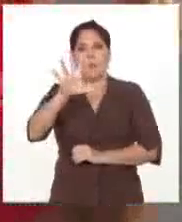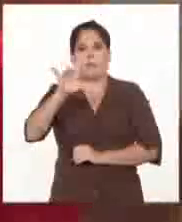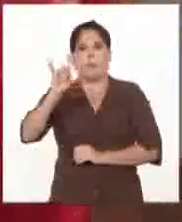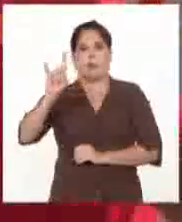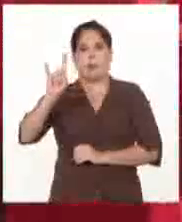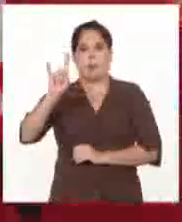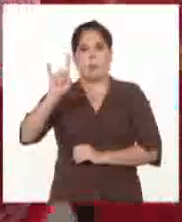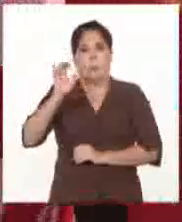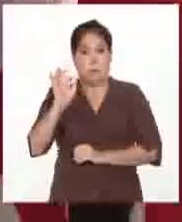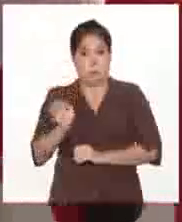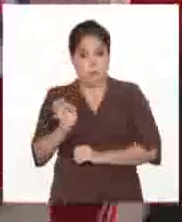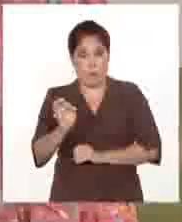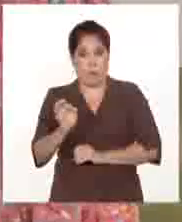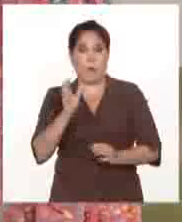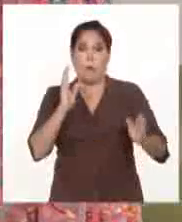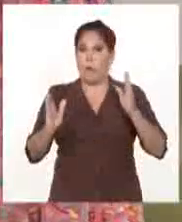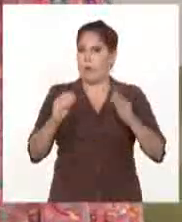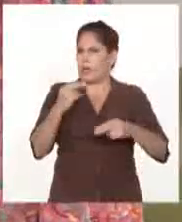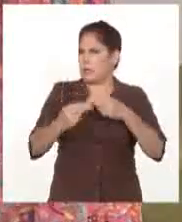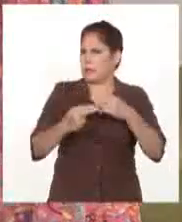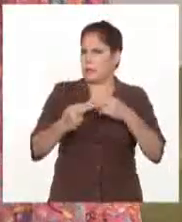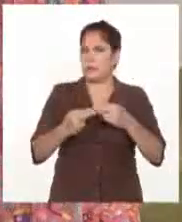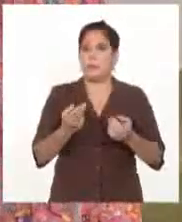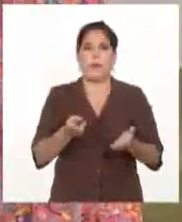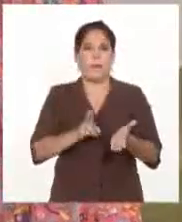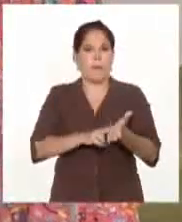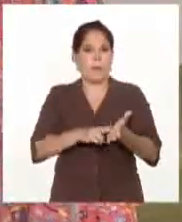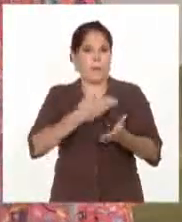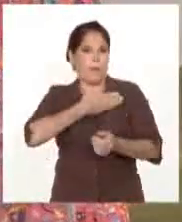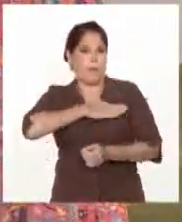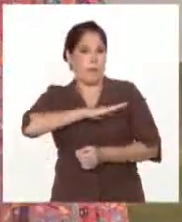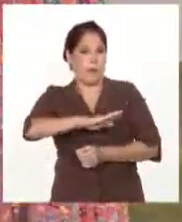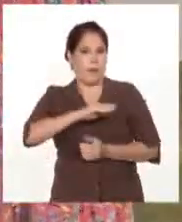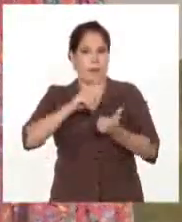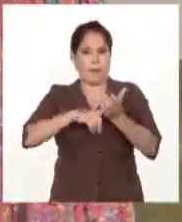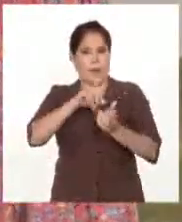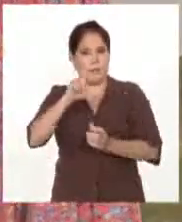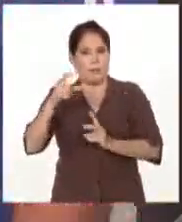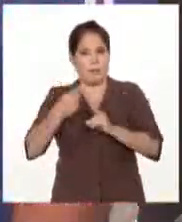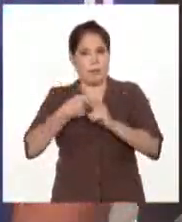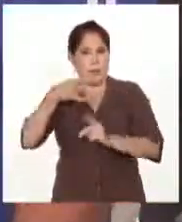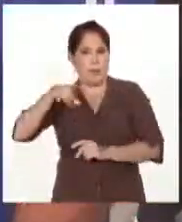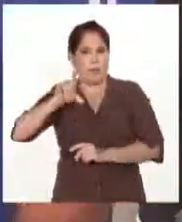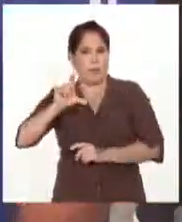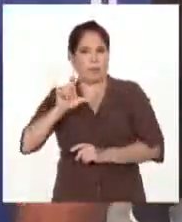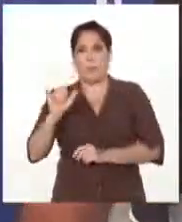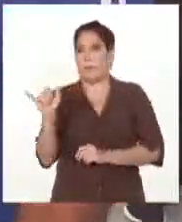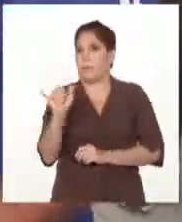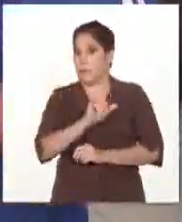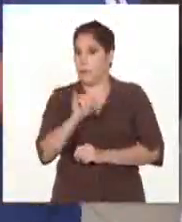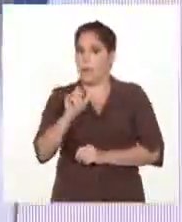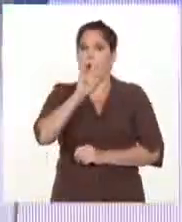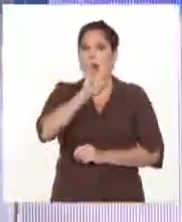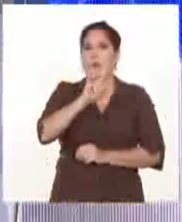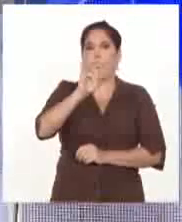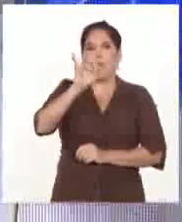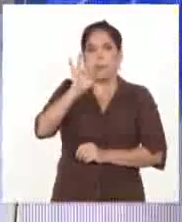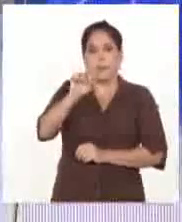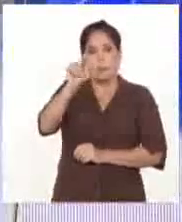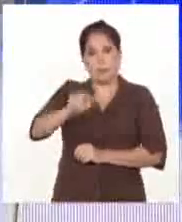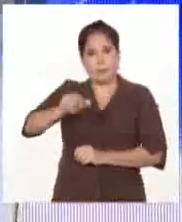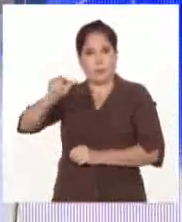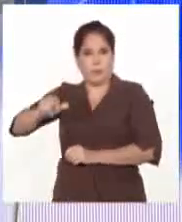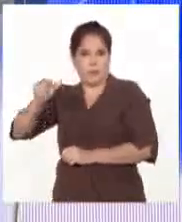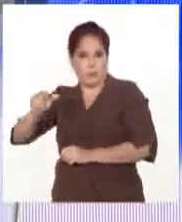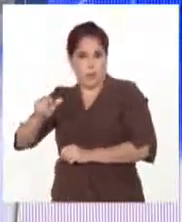en la jornada se hizo entrega del carnet de militantes del Partido Comunista. A 97 compañeros, Antonio